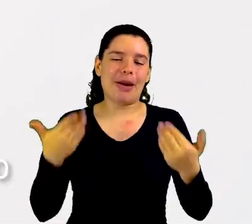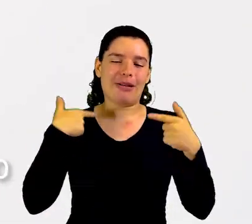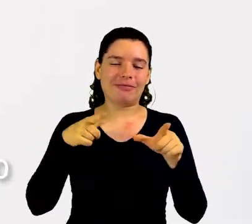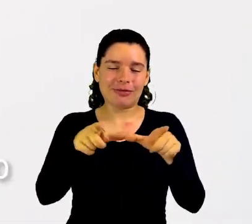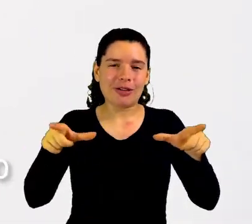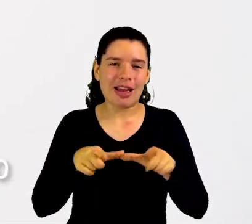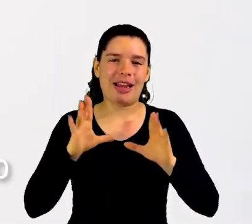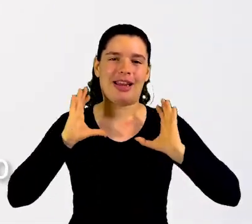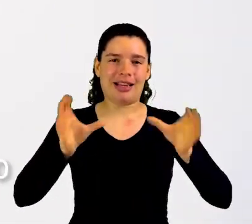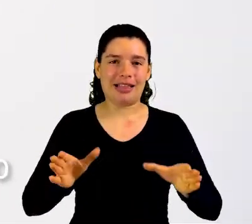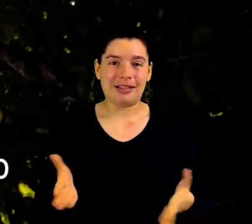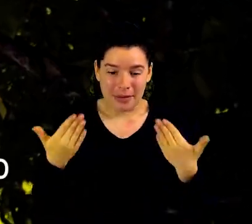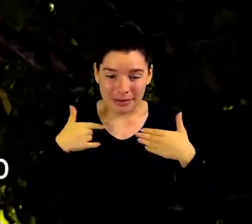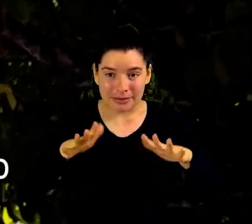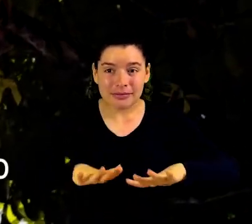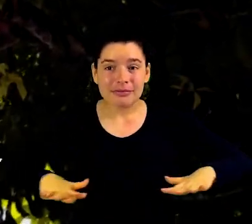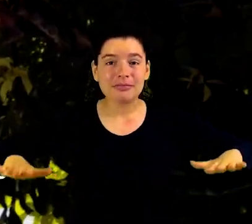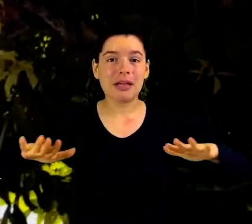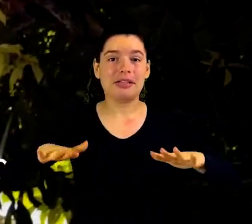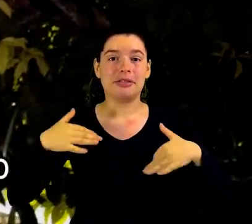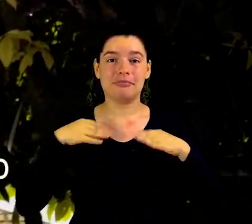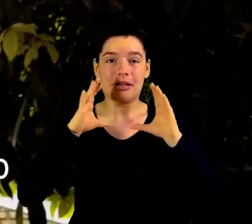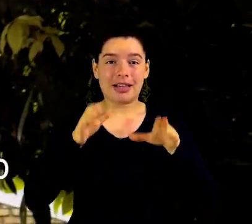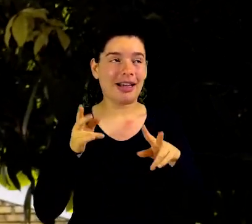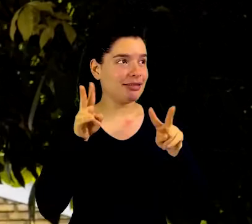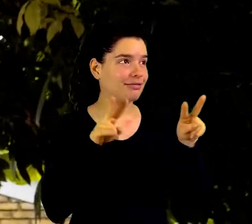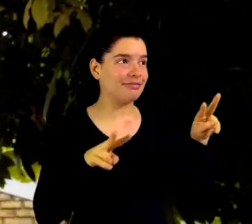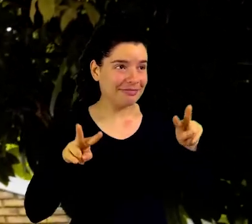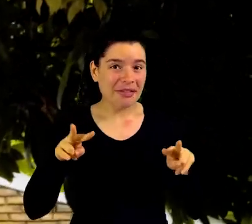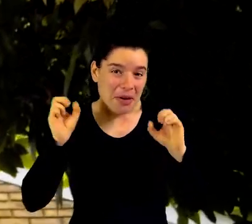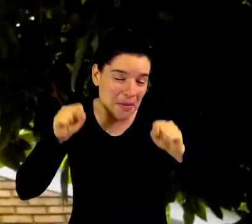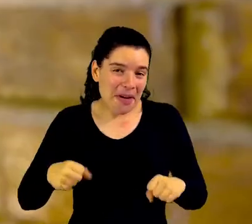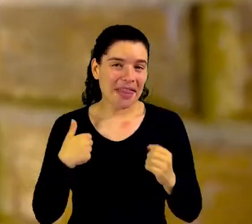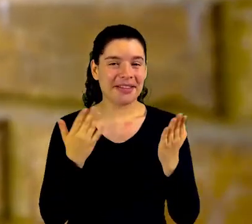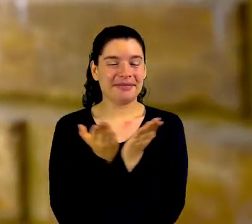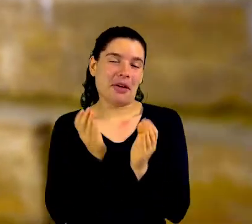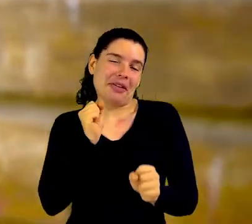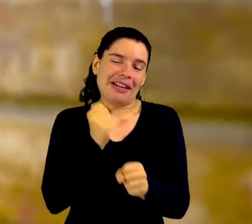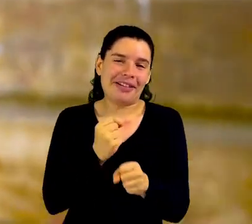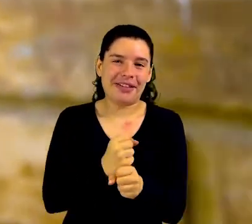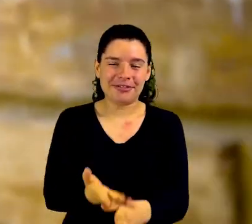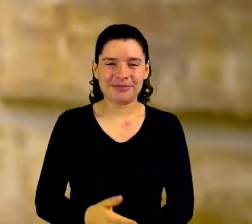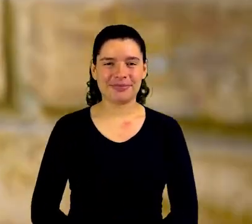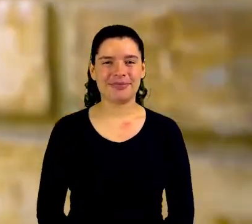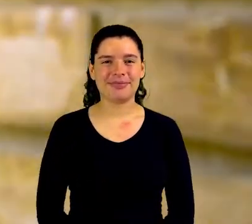Además que nos dio un espacio en el salón limpio y muy apto para trabajar.